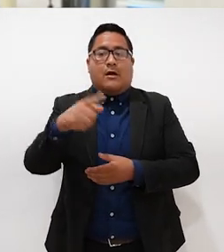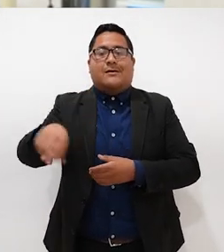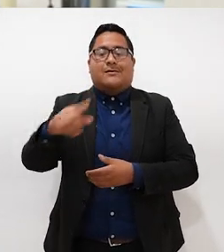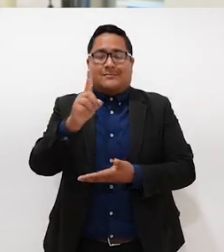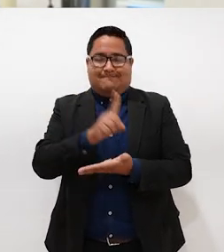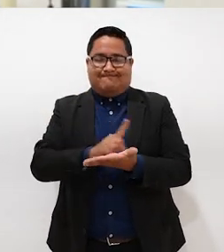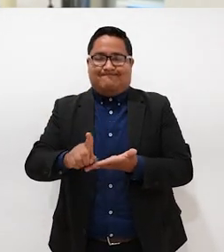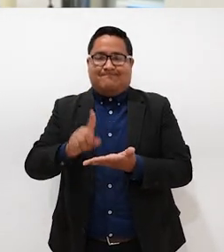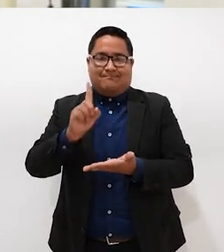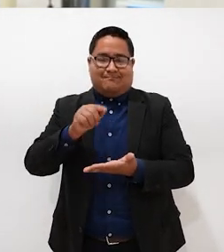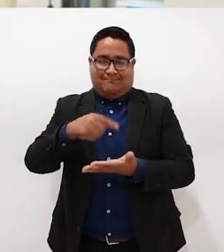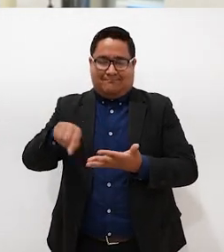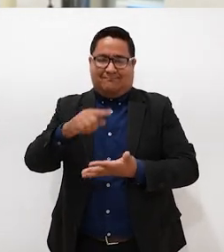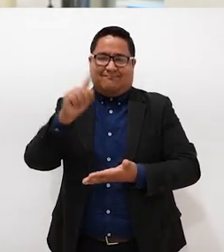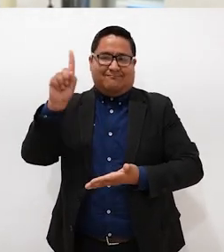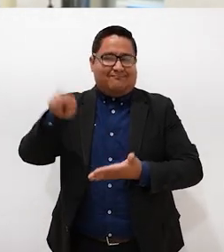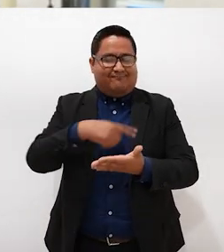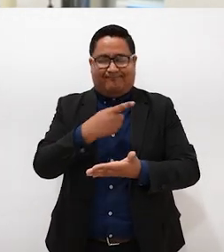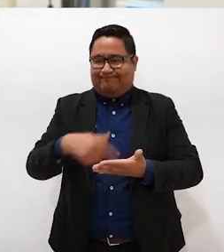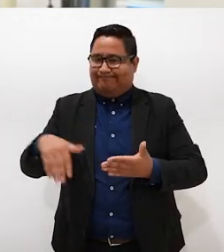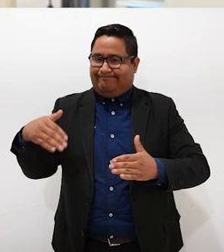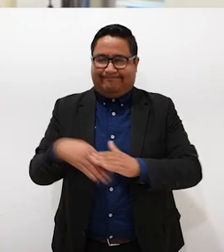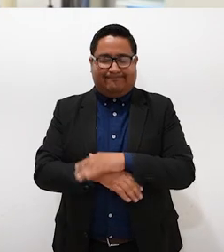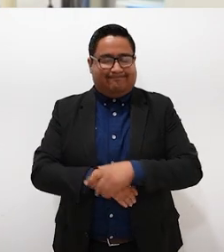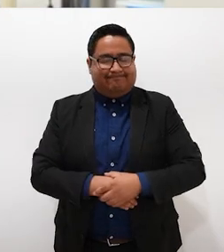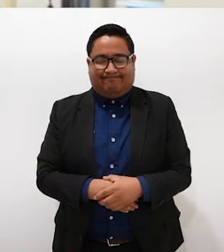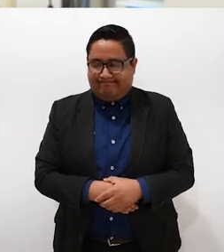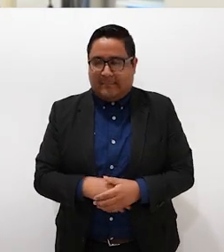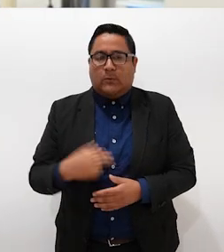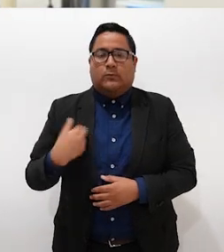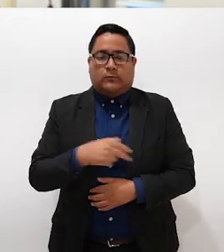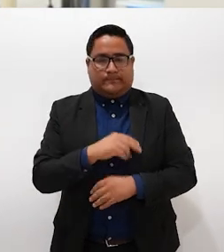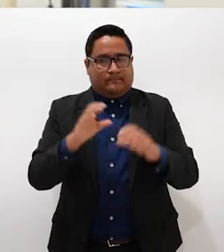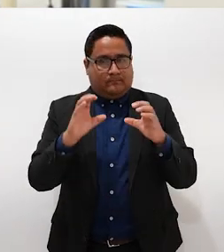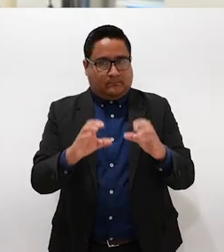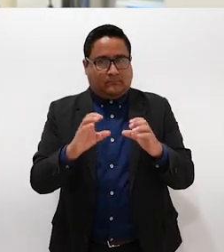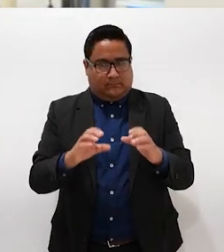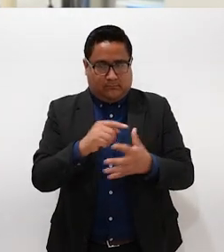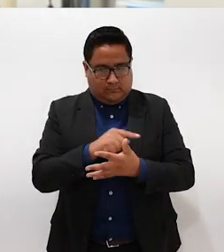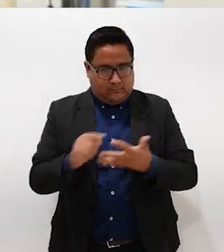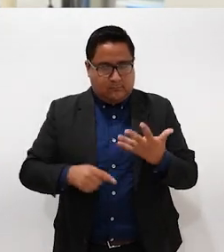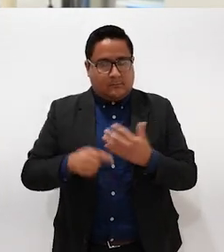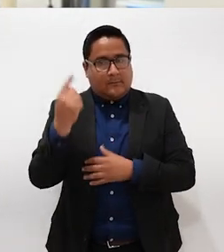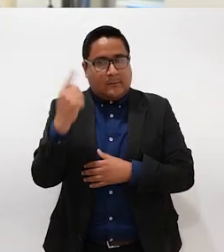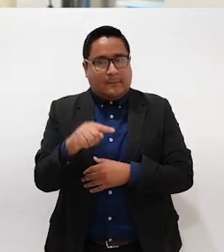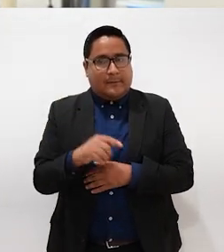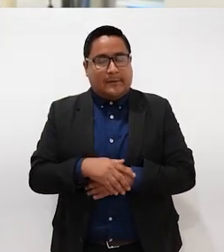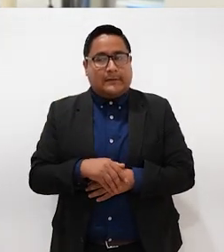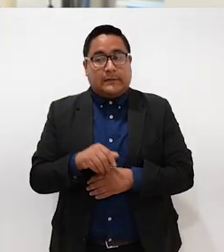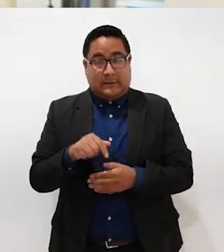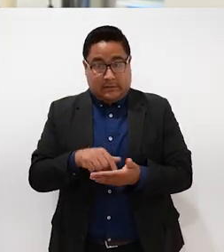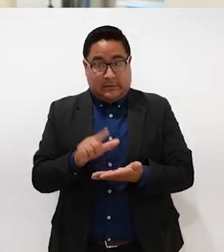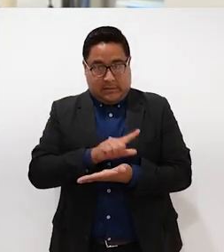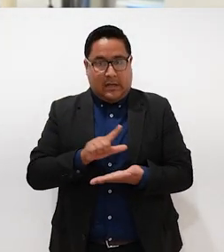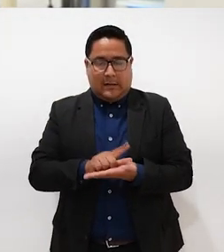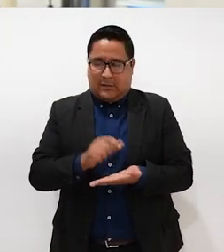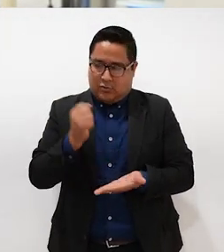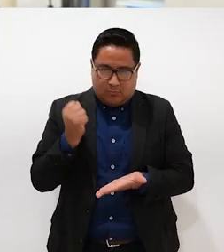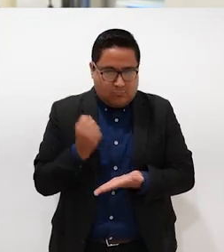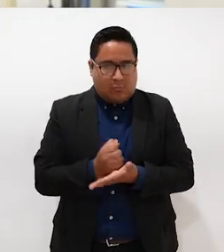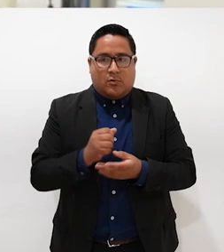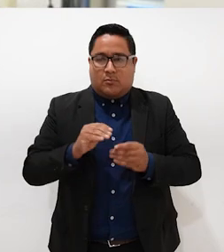o han violado los derechos como tal. Entonces, precisamente estamos cuidando todas esas formas para que sí salga esta ley,